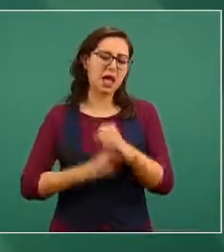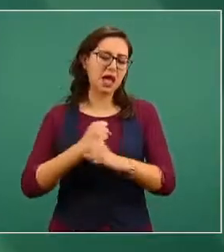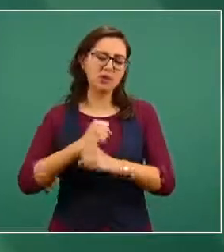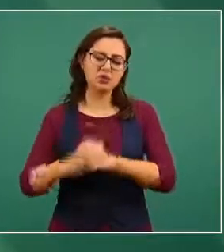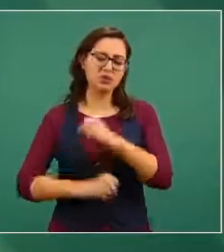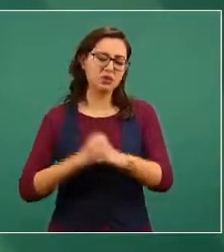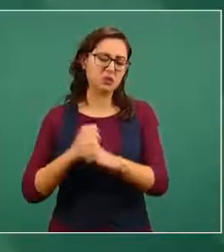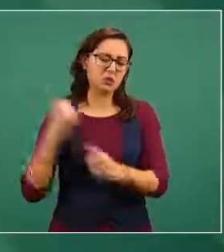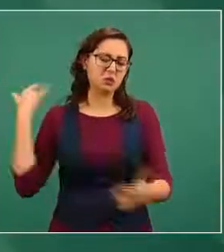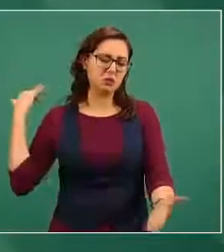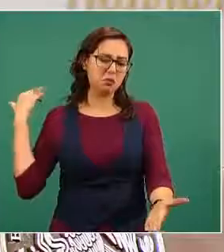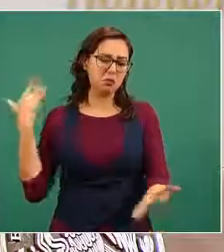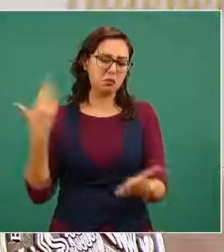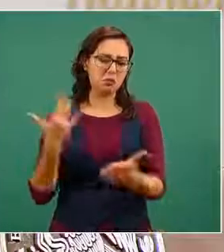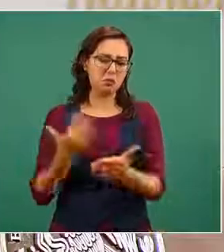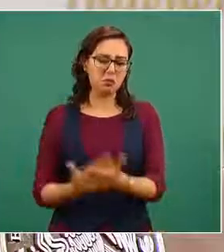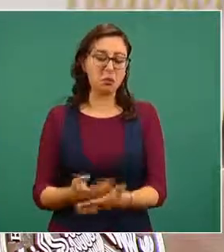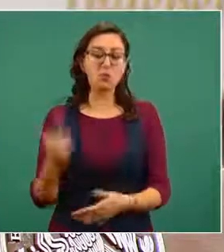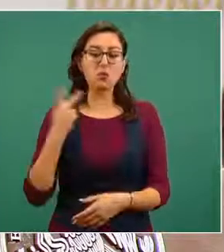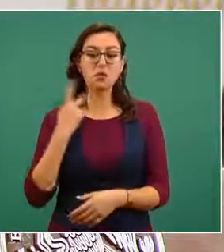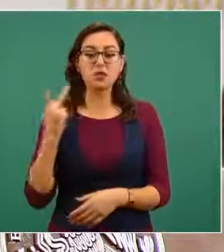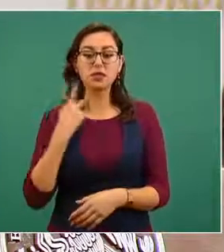y eso de las casualidades